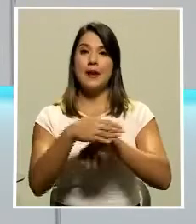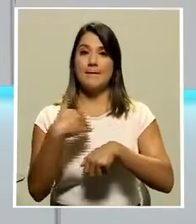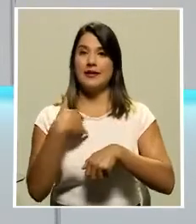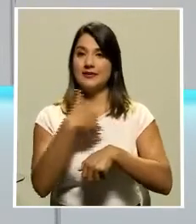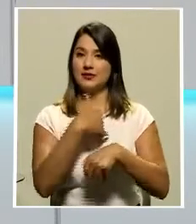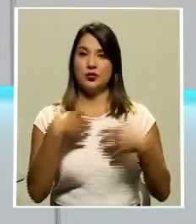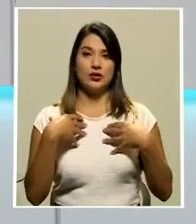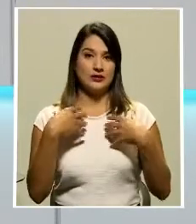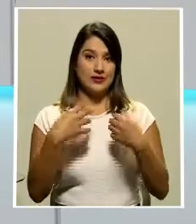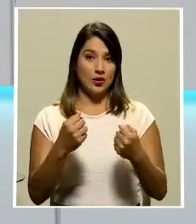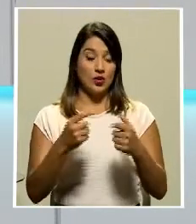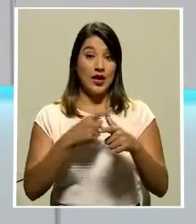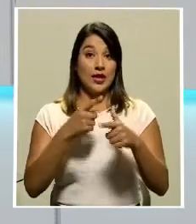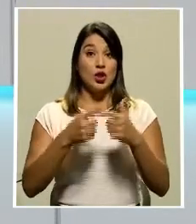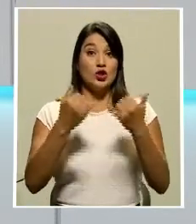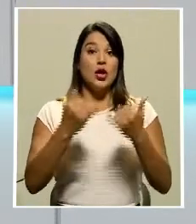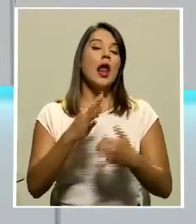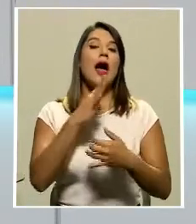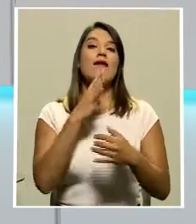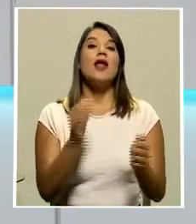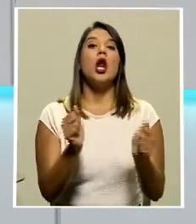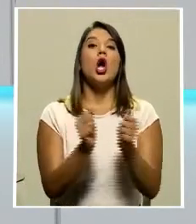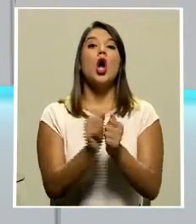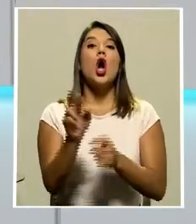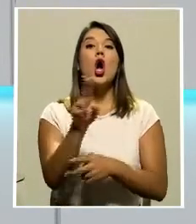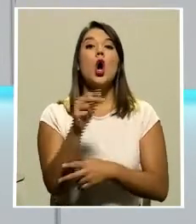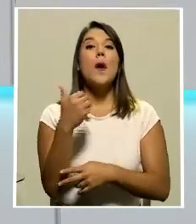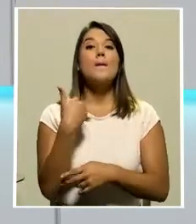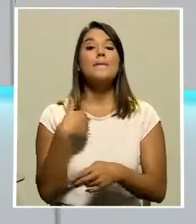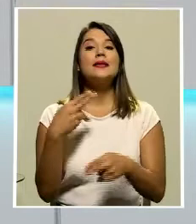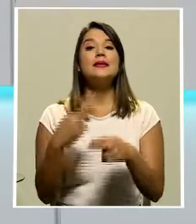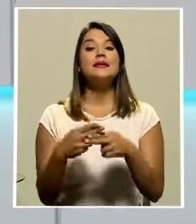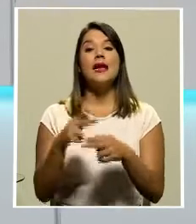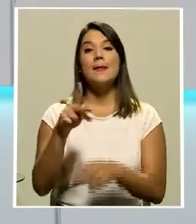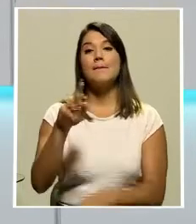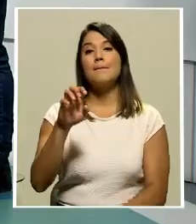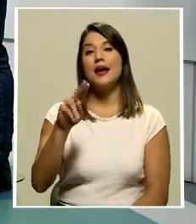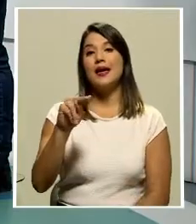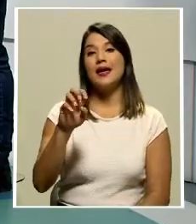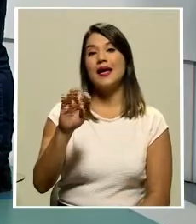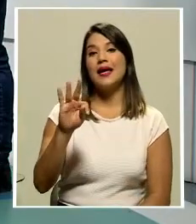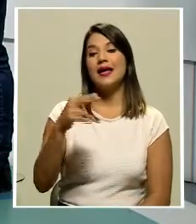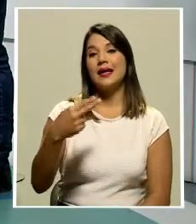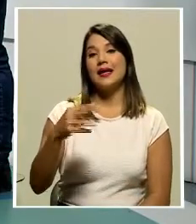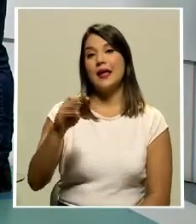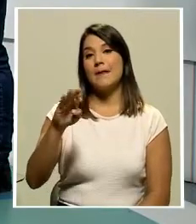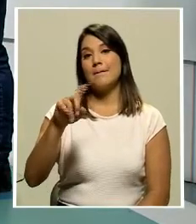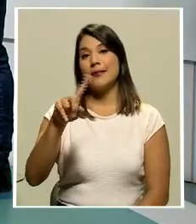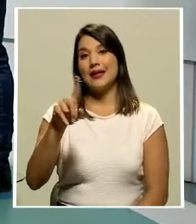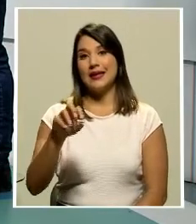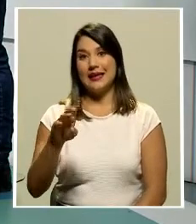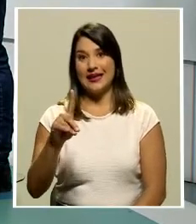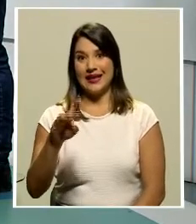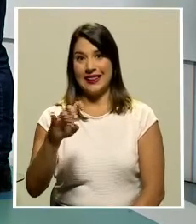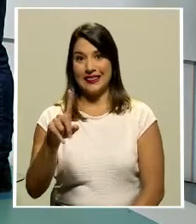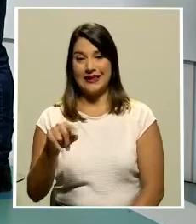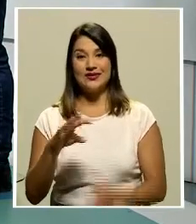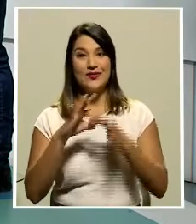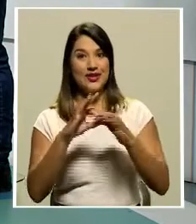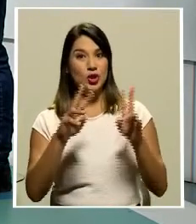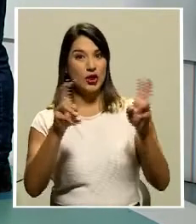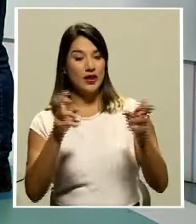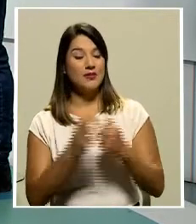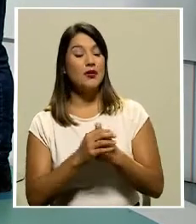Vamos ahora a conversar con nuestro compañero Kenneth Meléndez sobre este tema. La verdad,